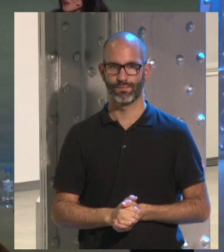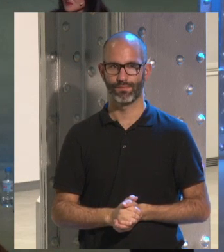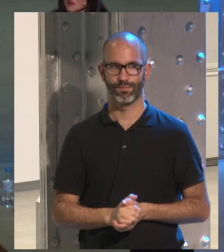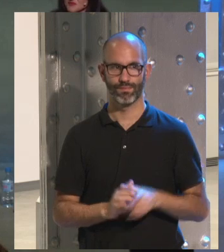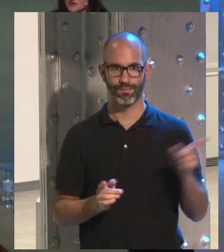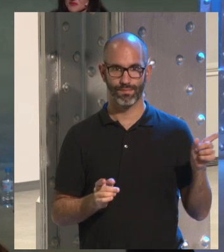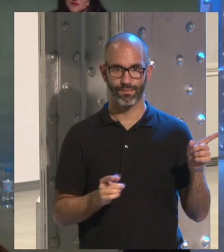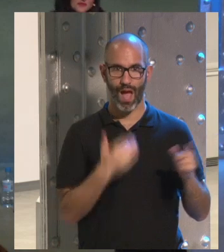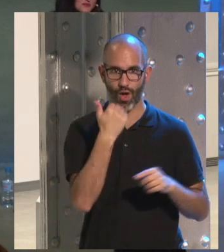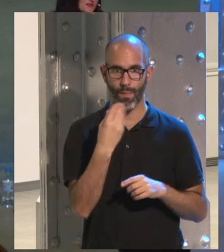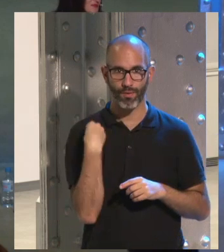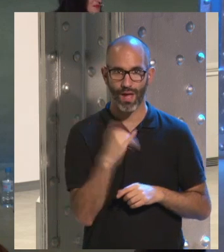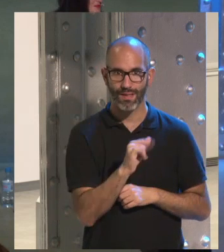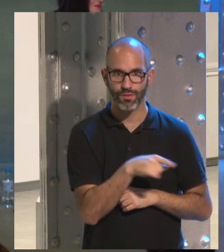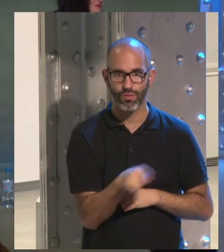¿Aquí? ¿Alguna pregunta?